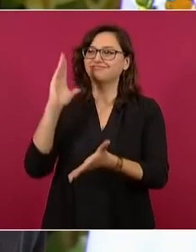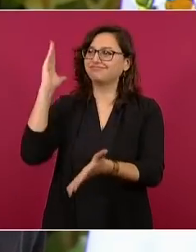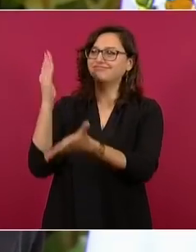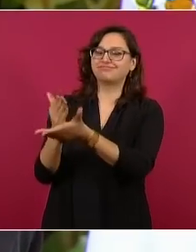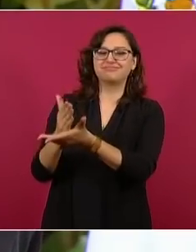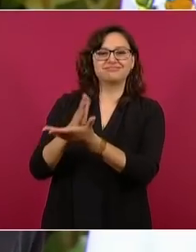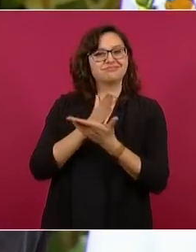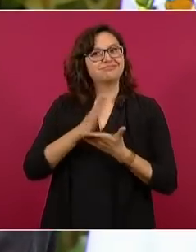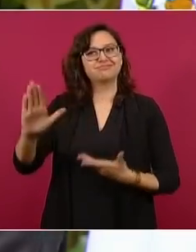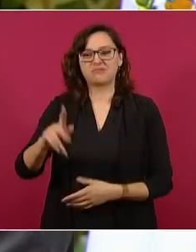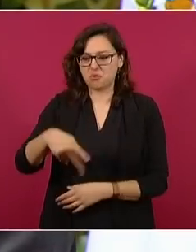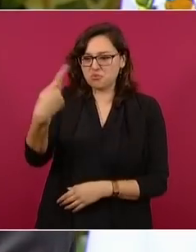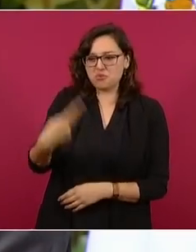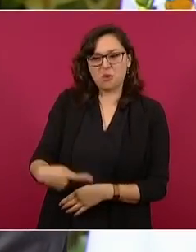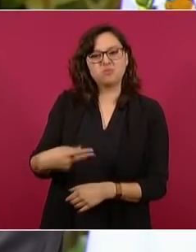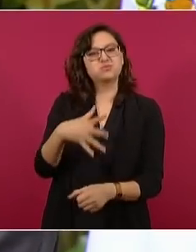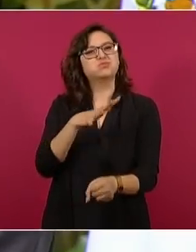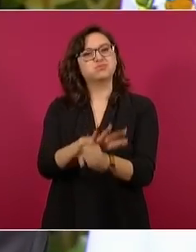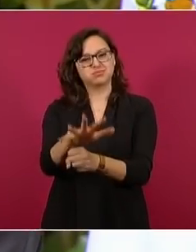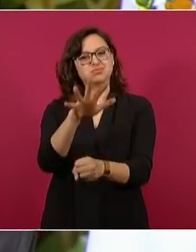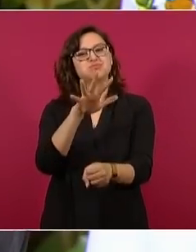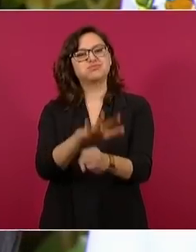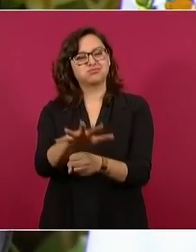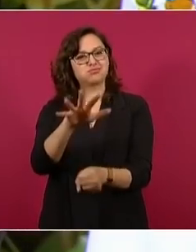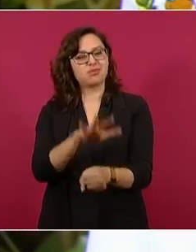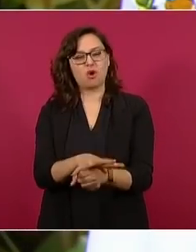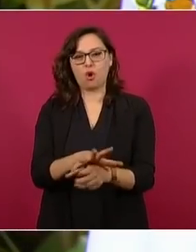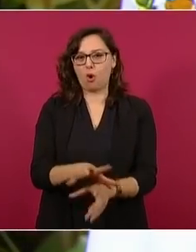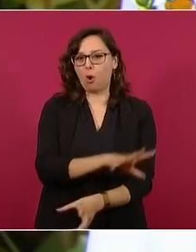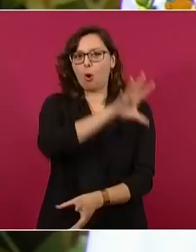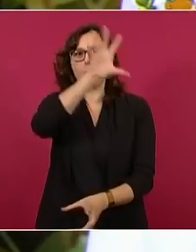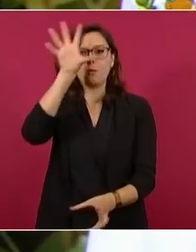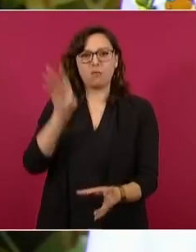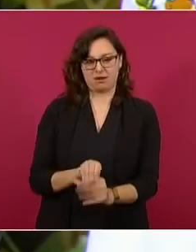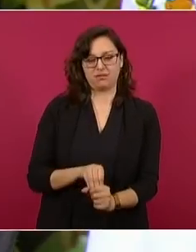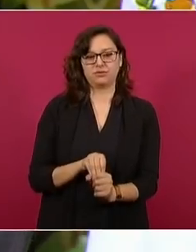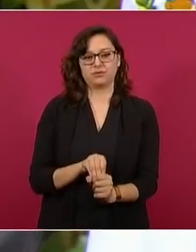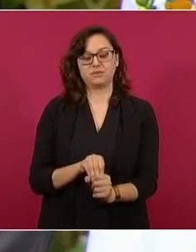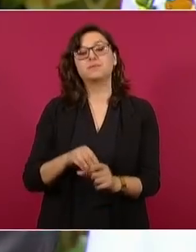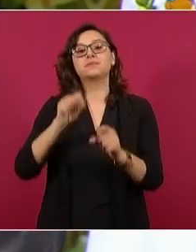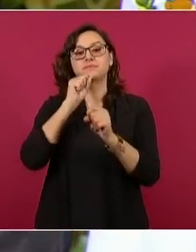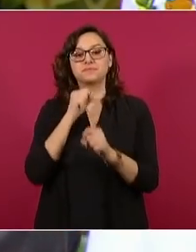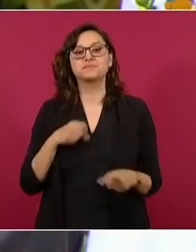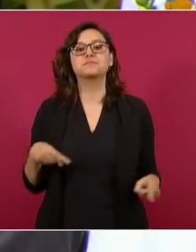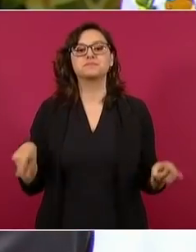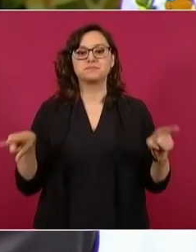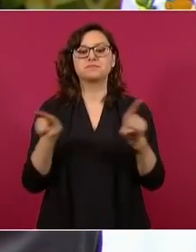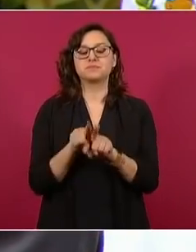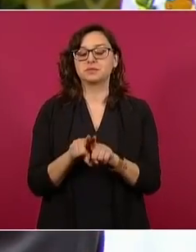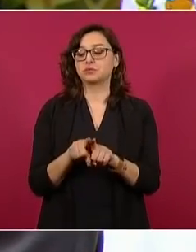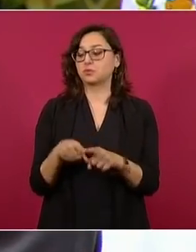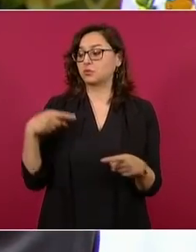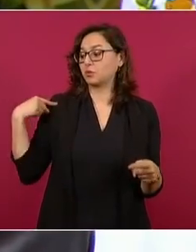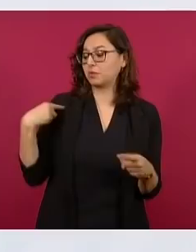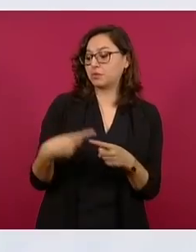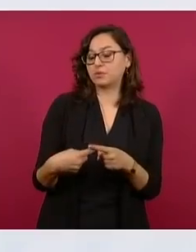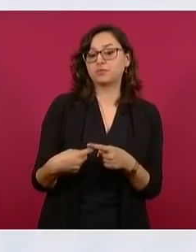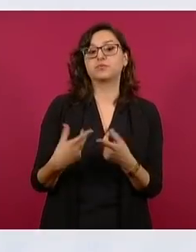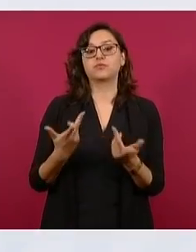Además, en estos últimos días, por la disposición de